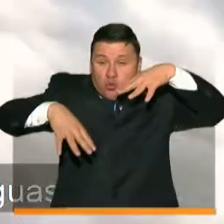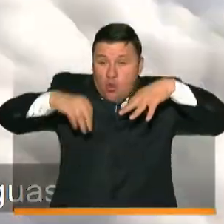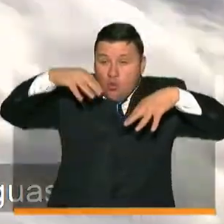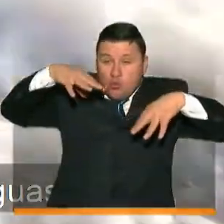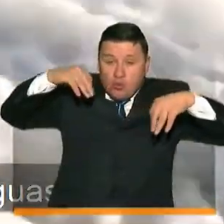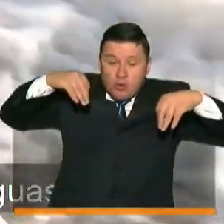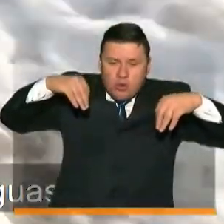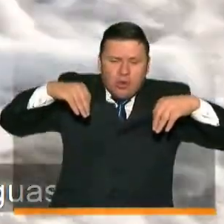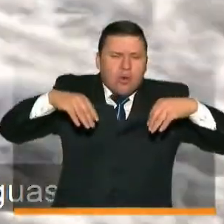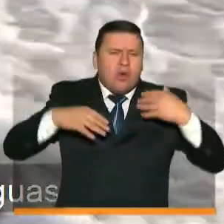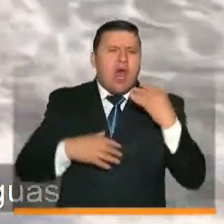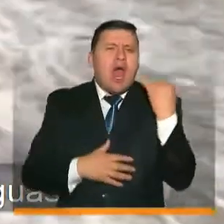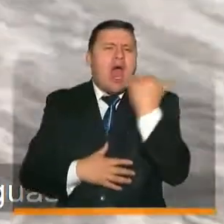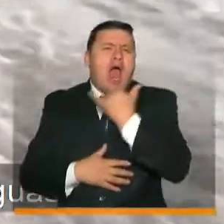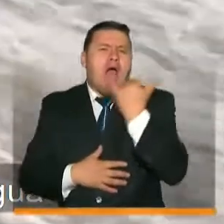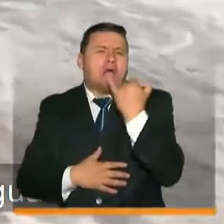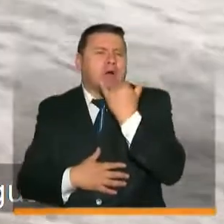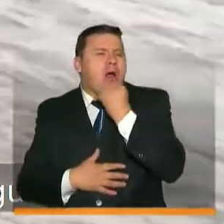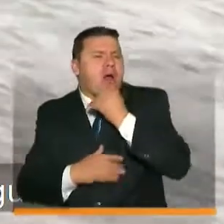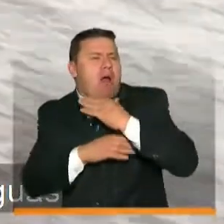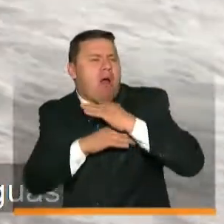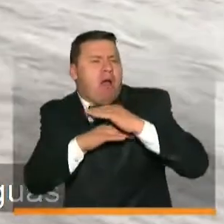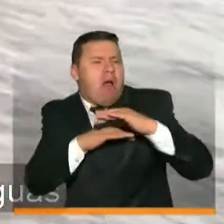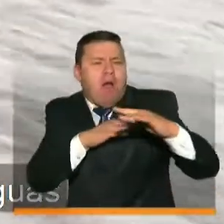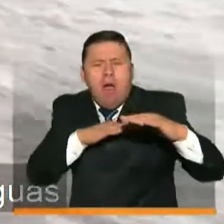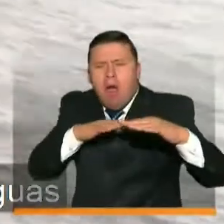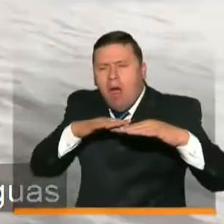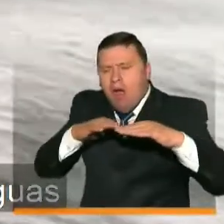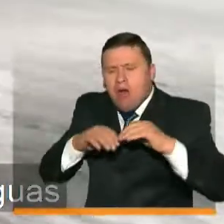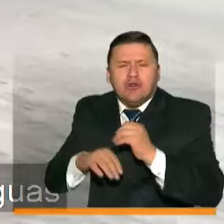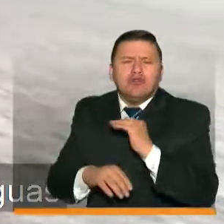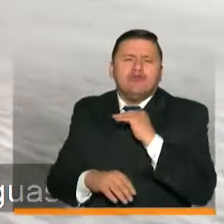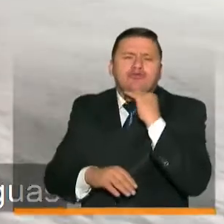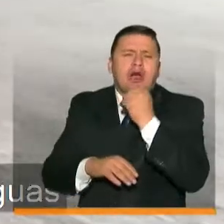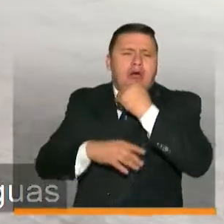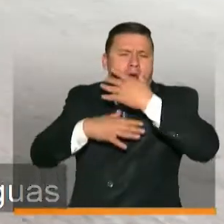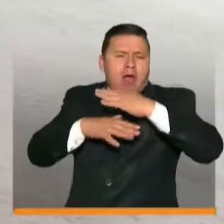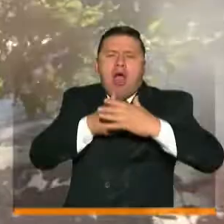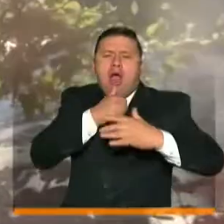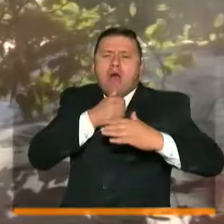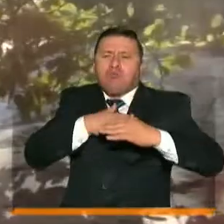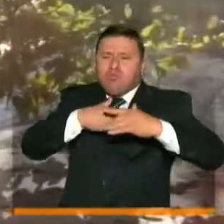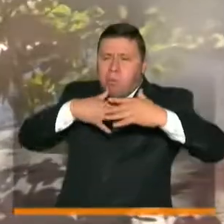el azul de sus mares y la abundancia de sus aguas,